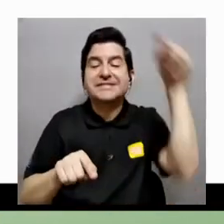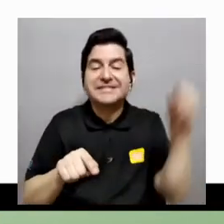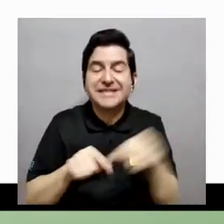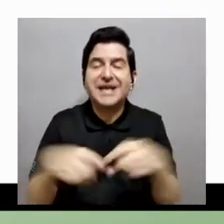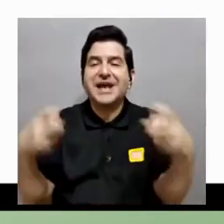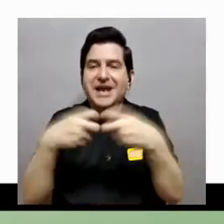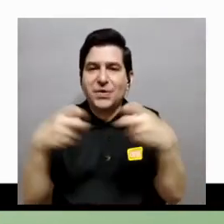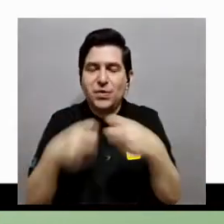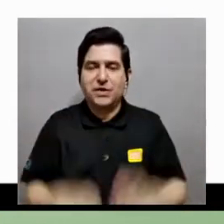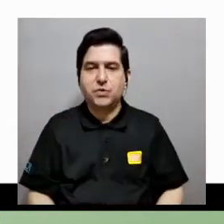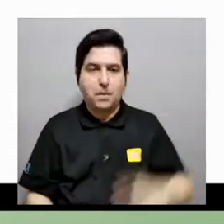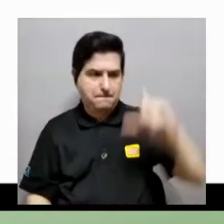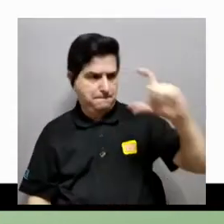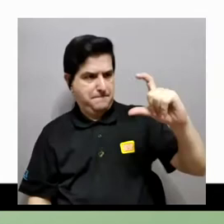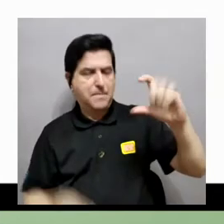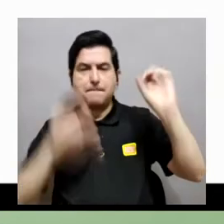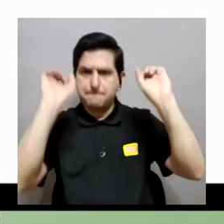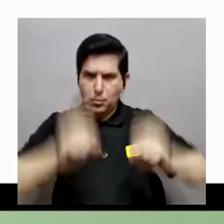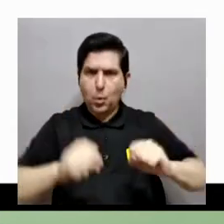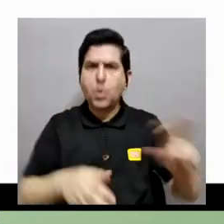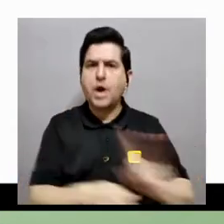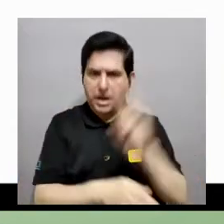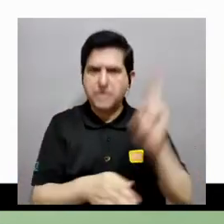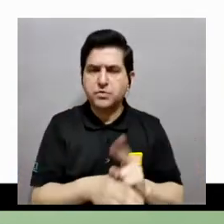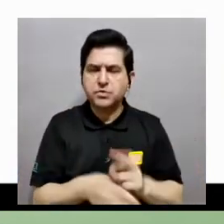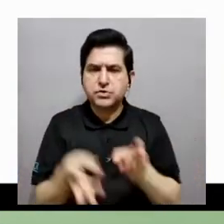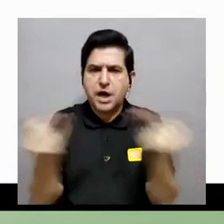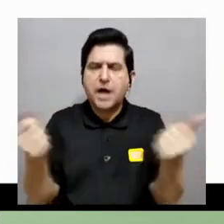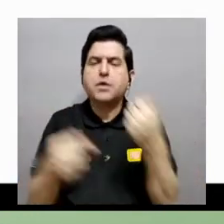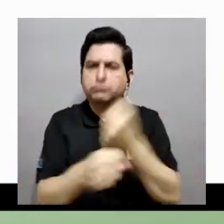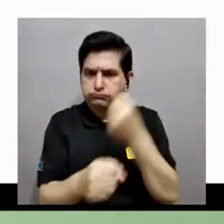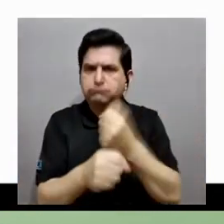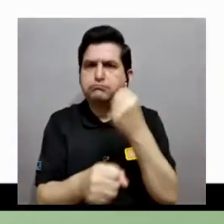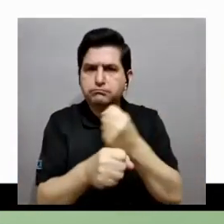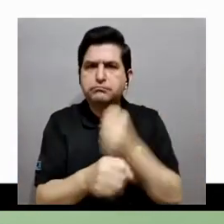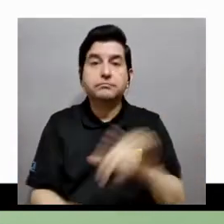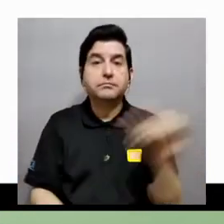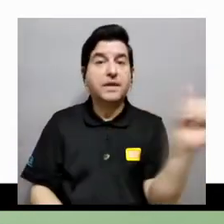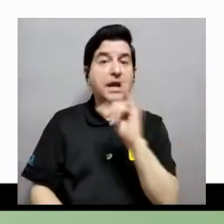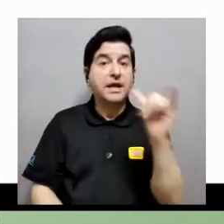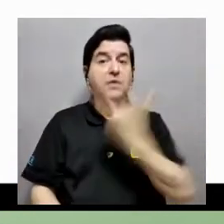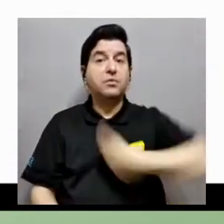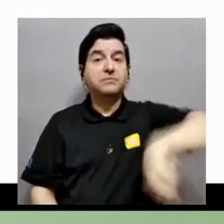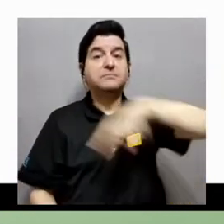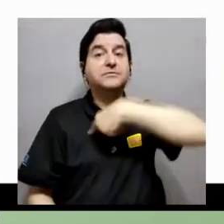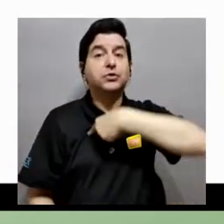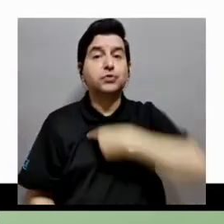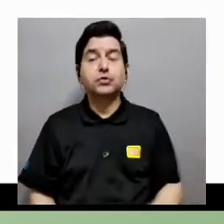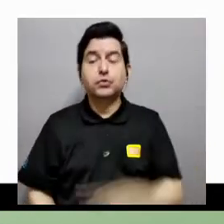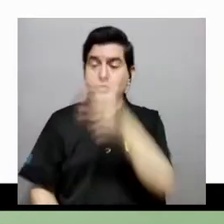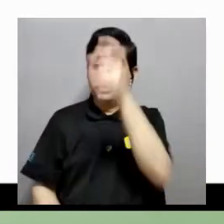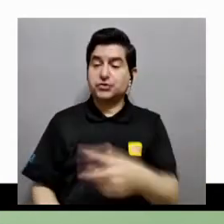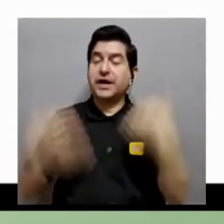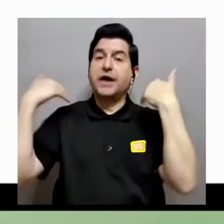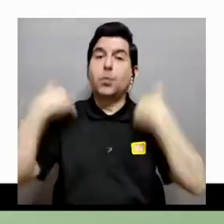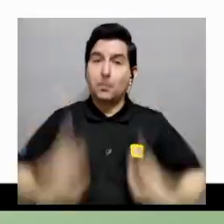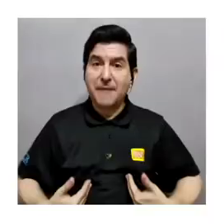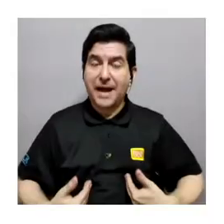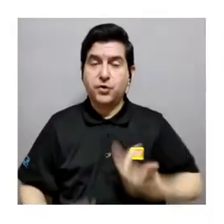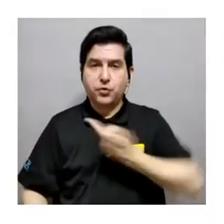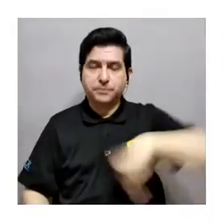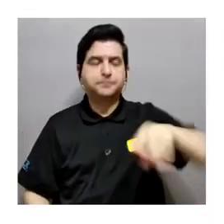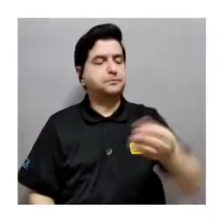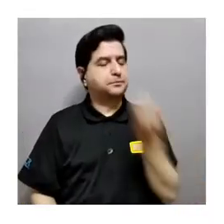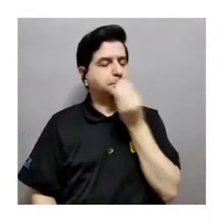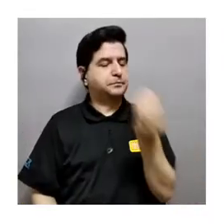y cómo una batería, por ejemplo, puede utilizarse para producir un trabajo. Lo mismo es cierto para nosotros como seres humanos. Cada vez